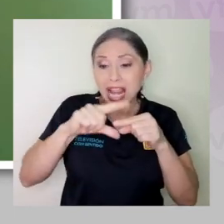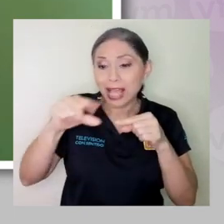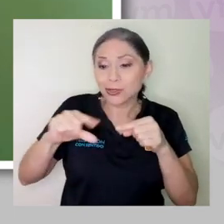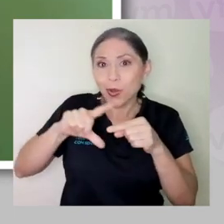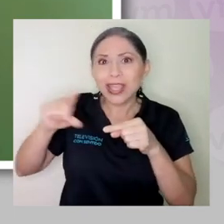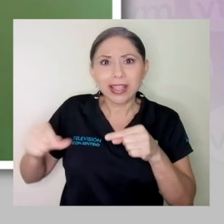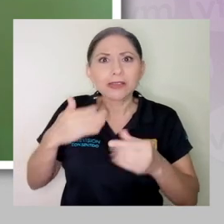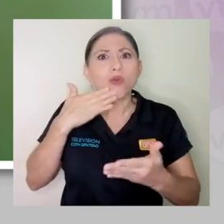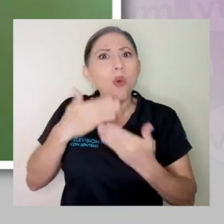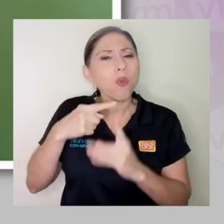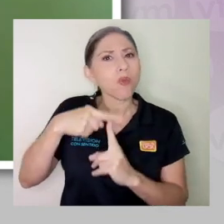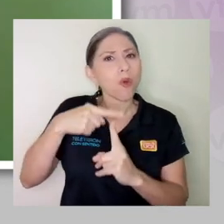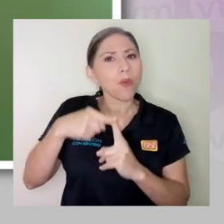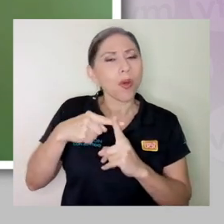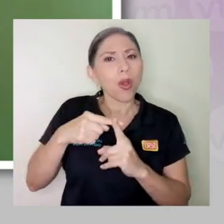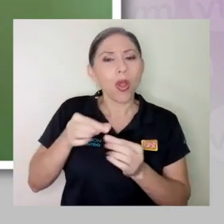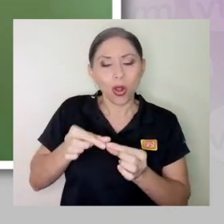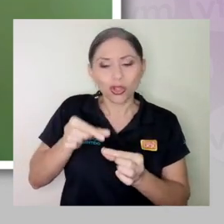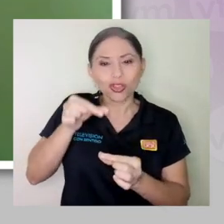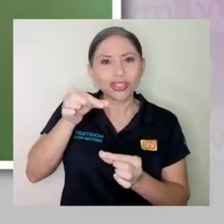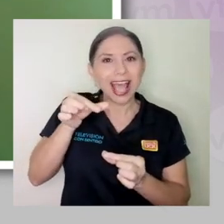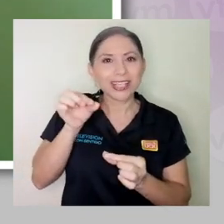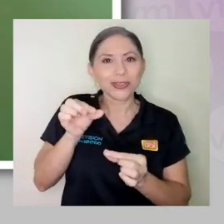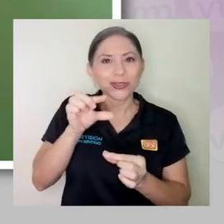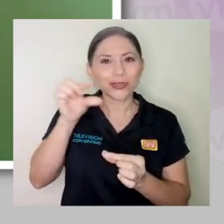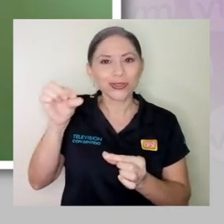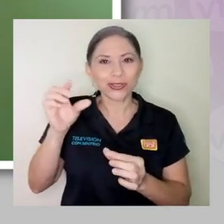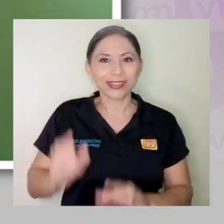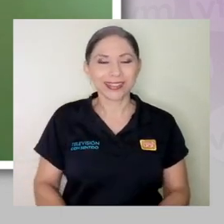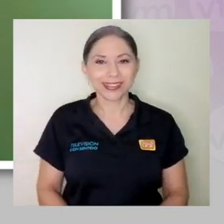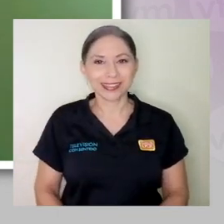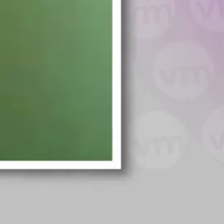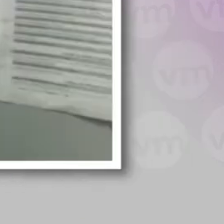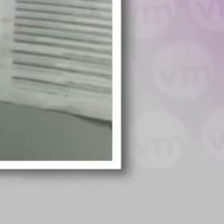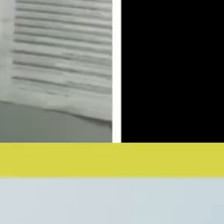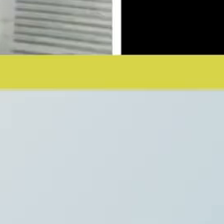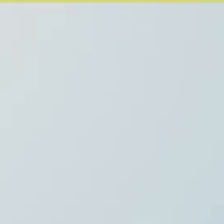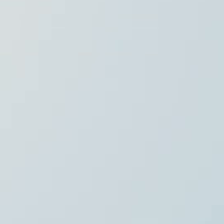porque las hojitas tienden a ser muy nutritivas por ejemplo o los tallos